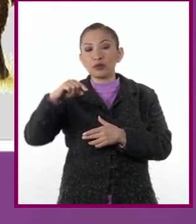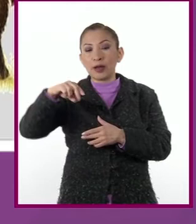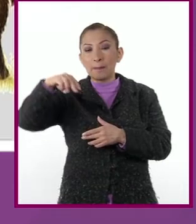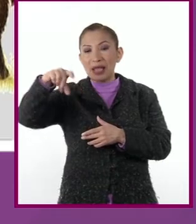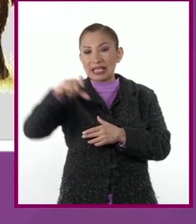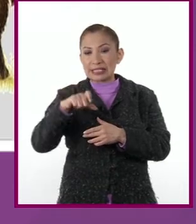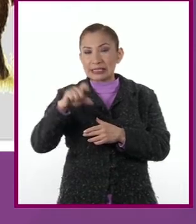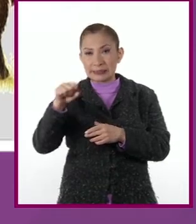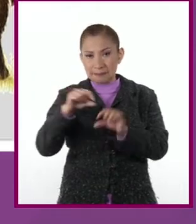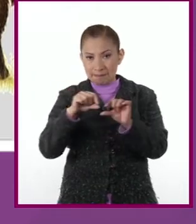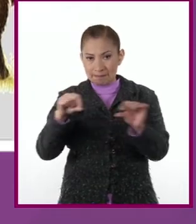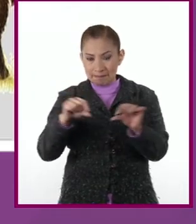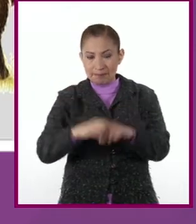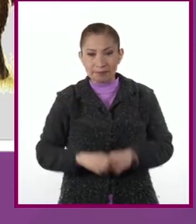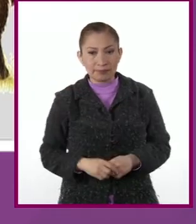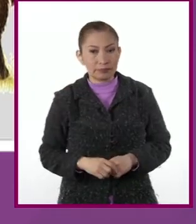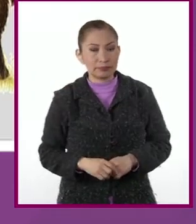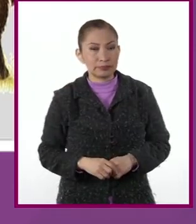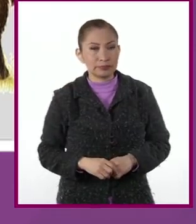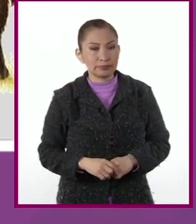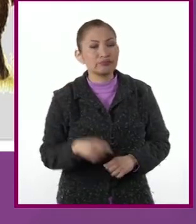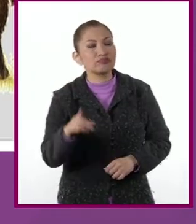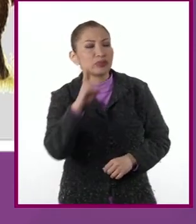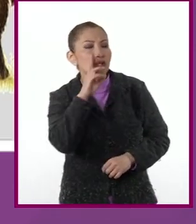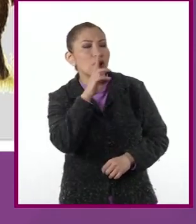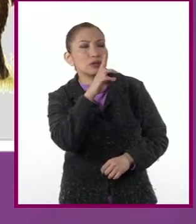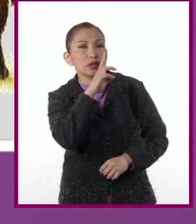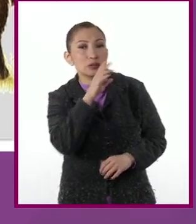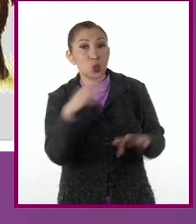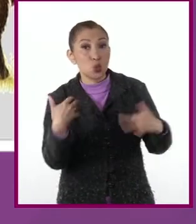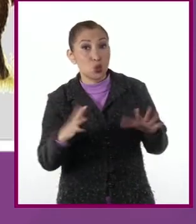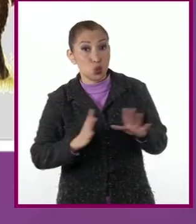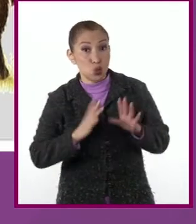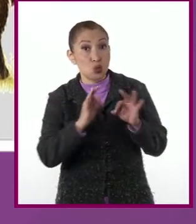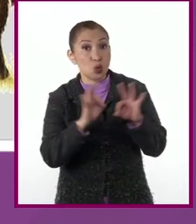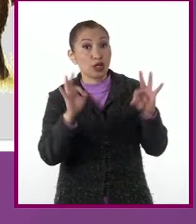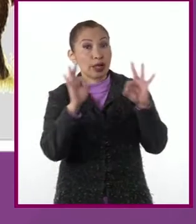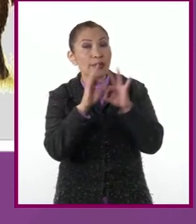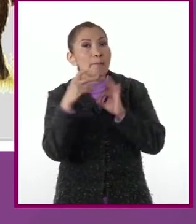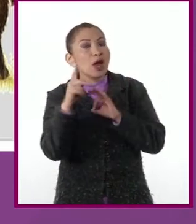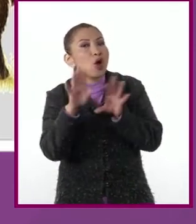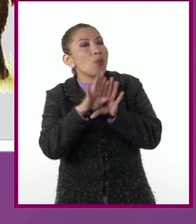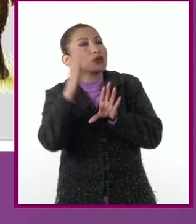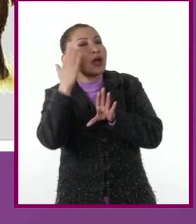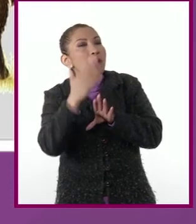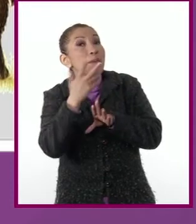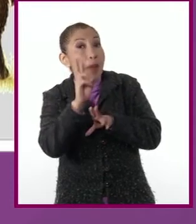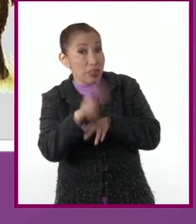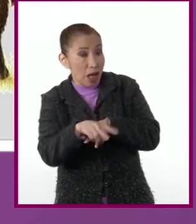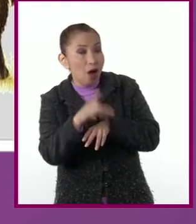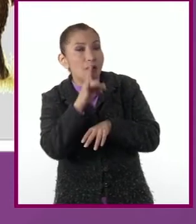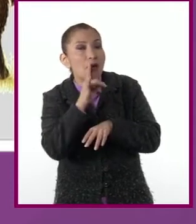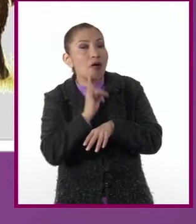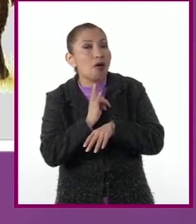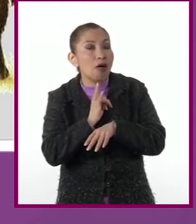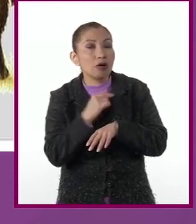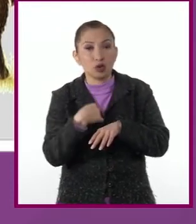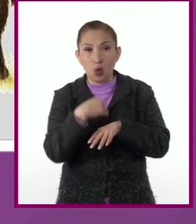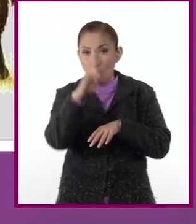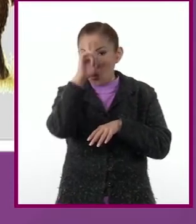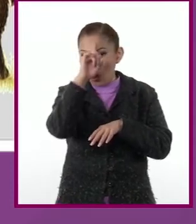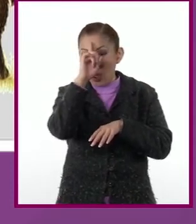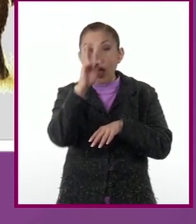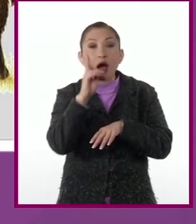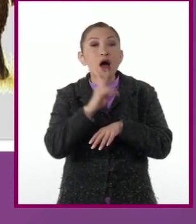.mx ¡Qué noticia tan impresionante! Pero, ¿cómo saber si es cierta? Les recomiendo